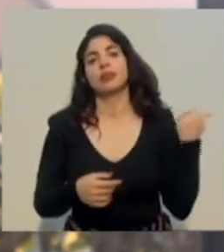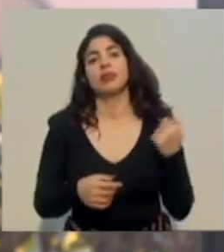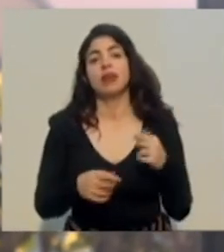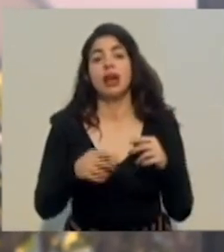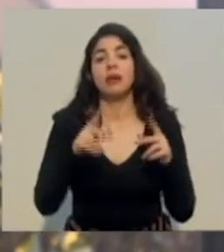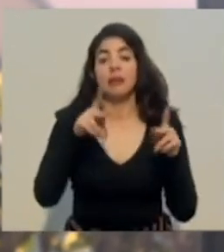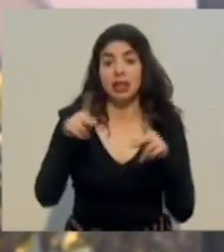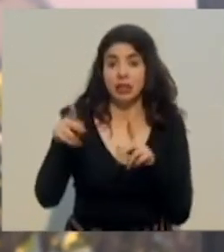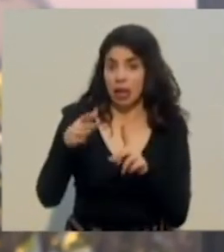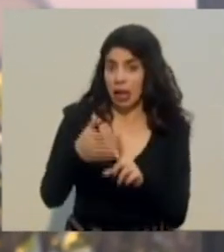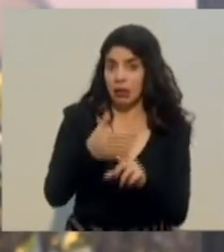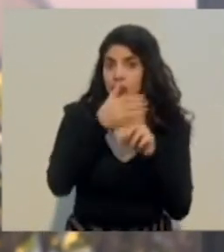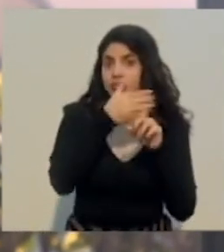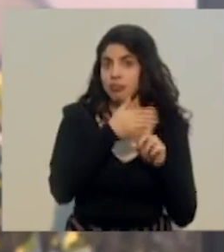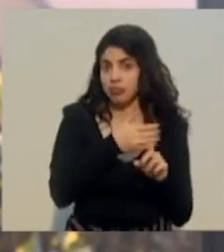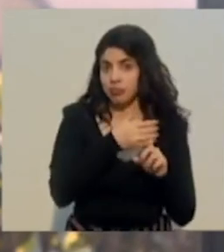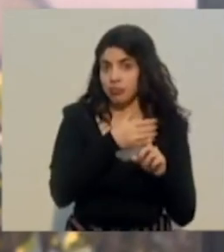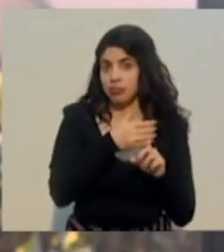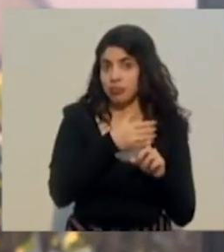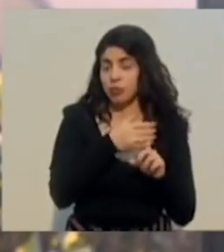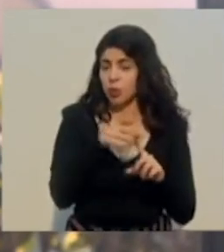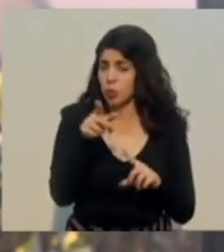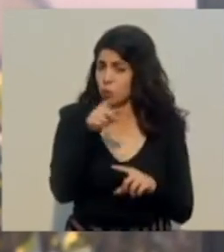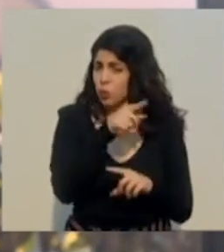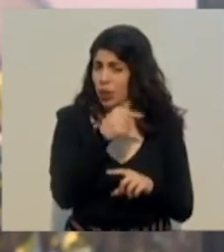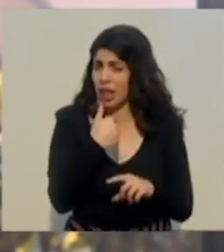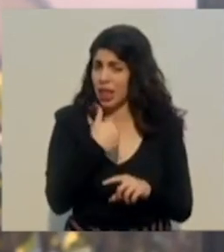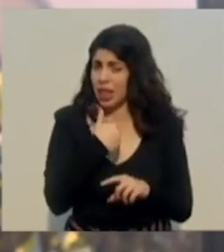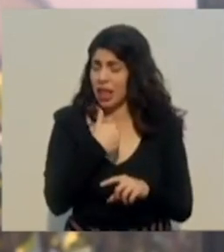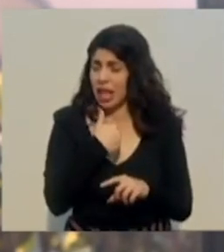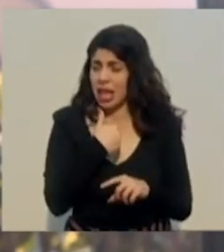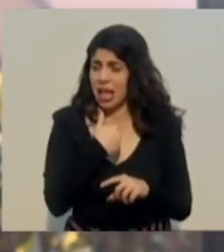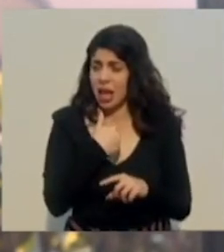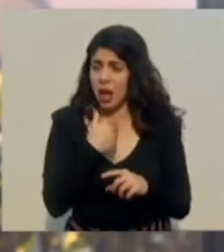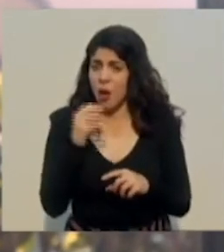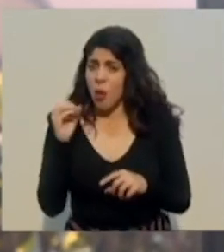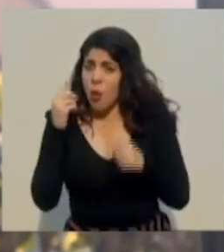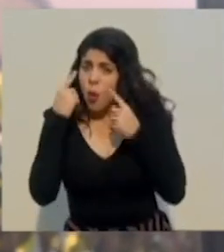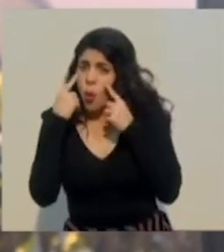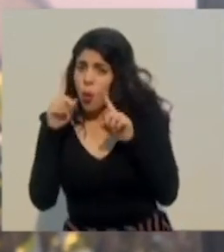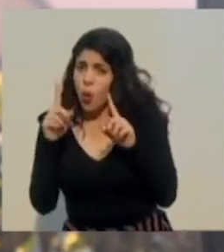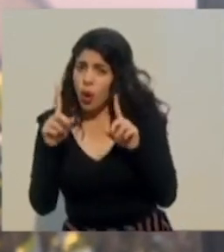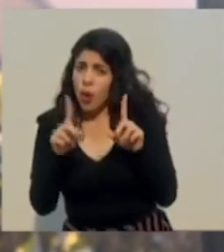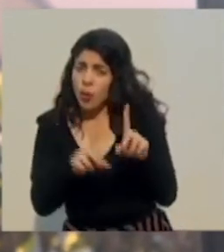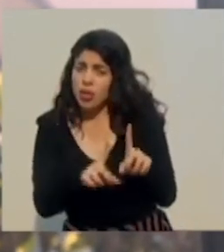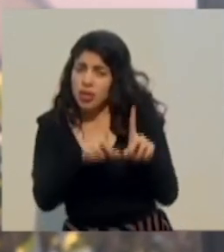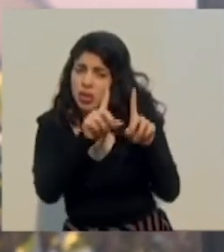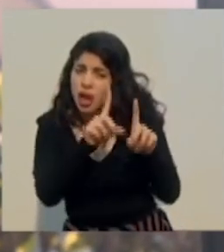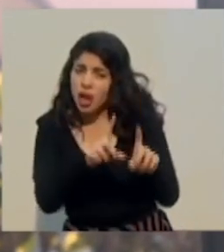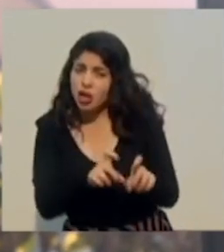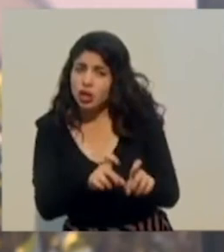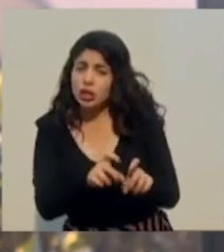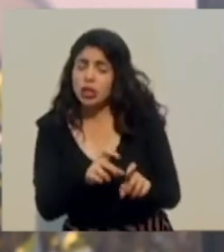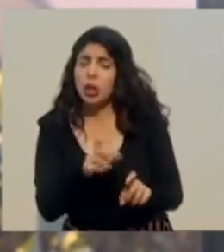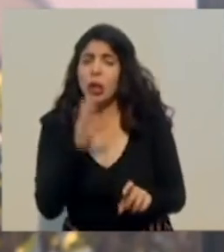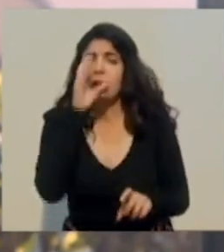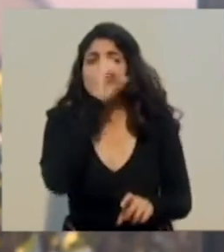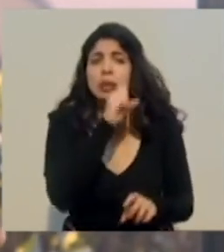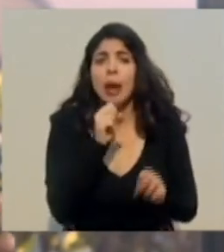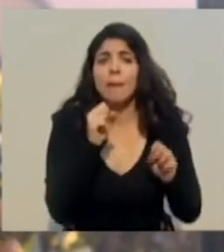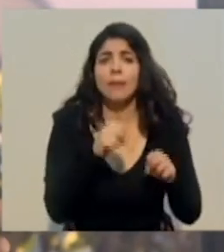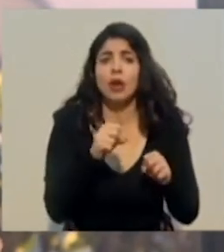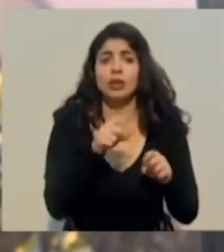ustedes han logrado un diagnóstico y valorar una posible reinserción de estas familias, la están